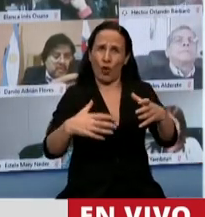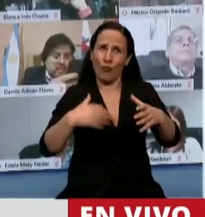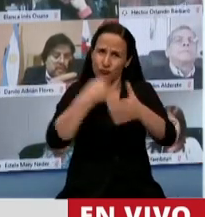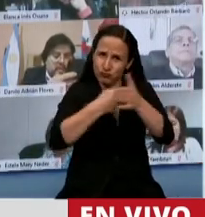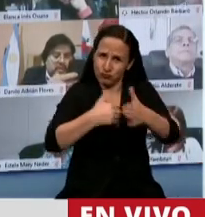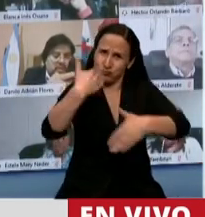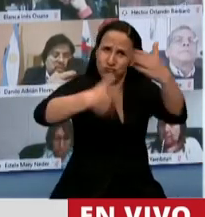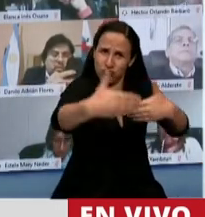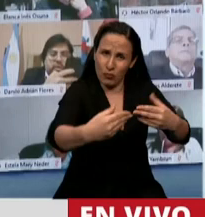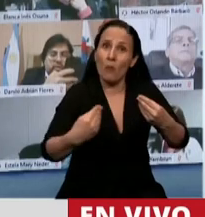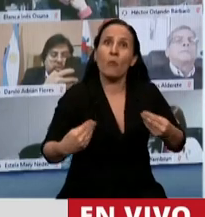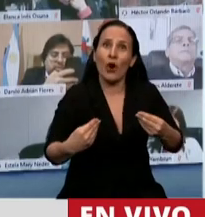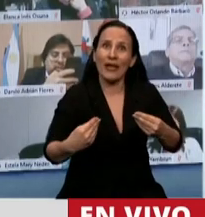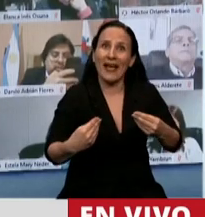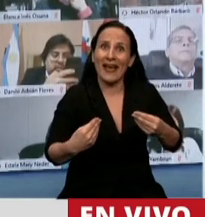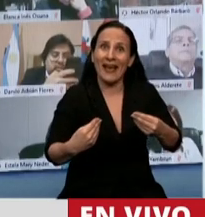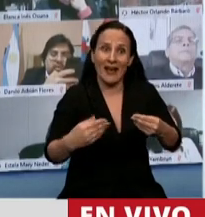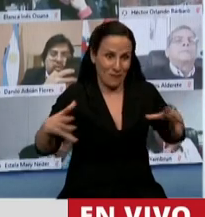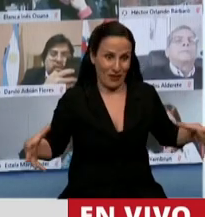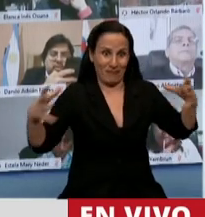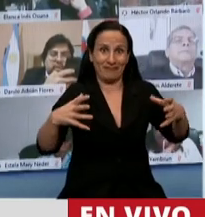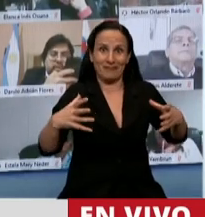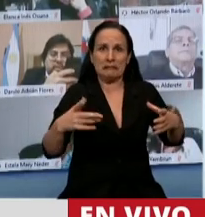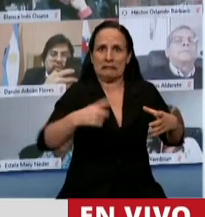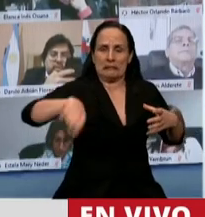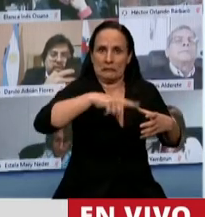porque arriba del carro está todo el pueblo argentino.